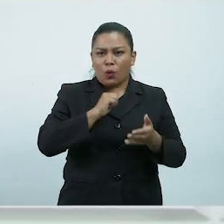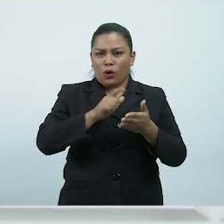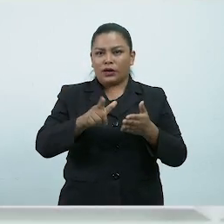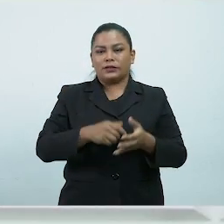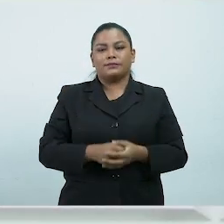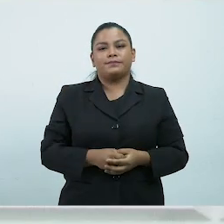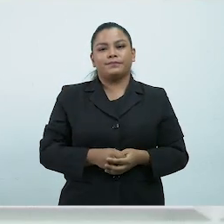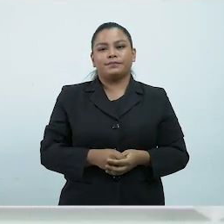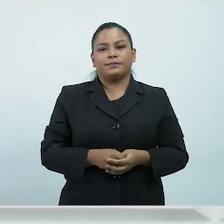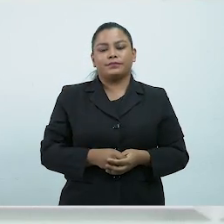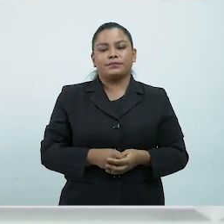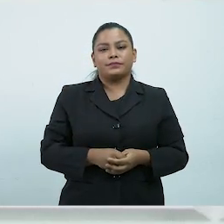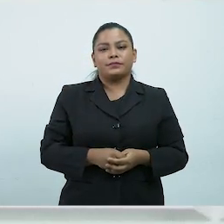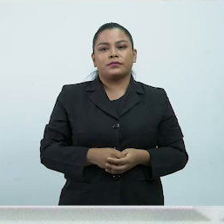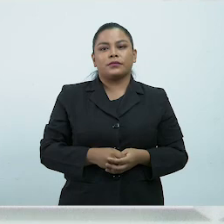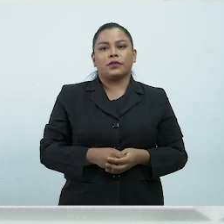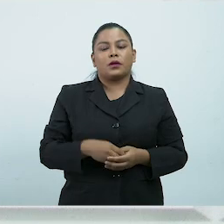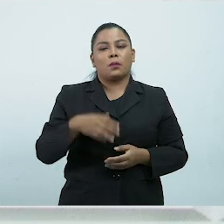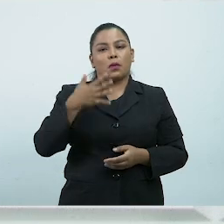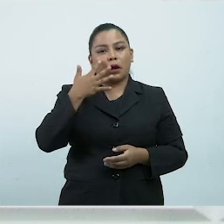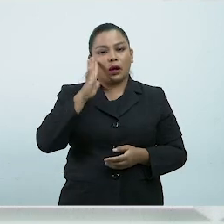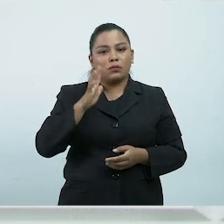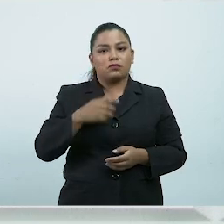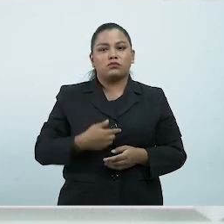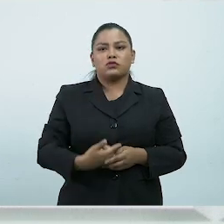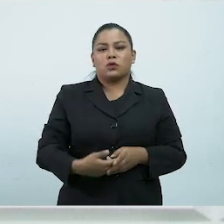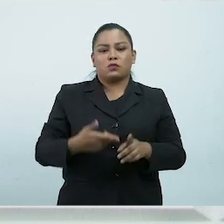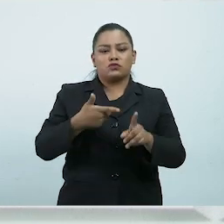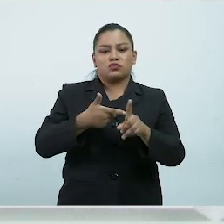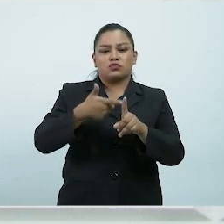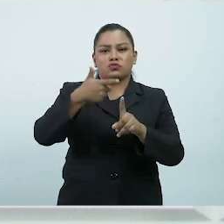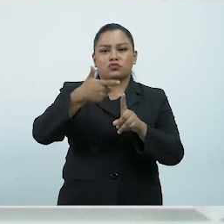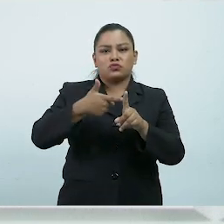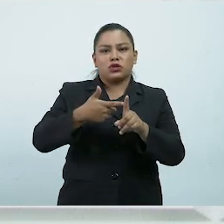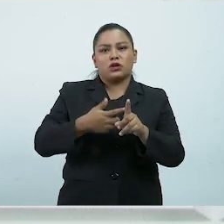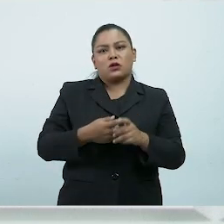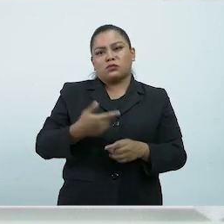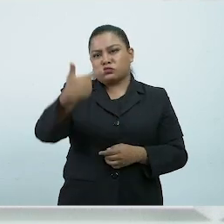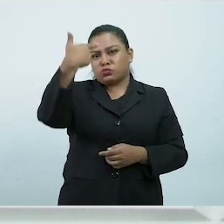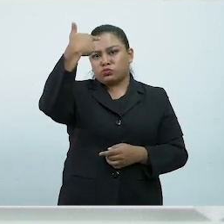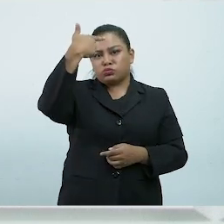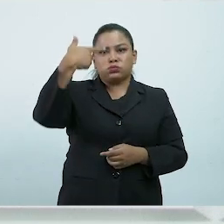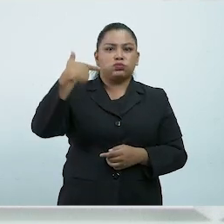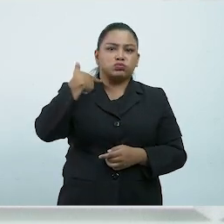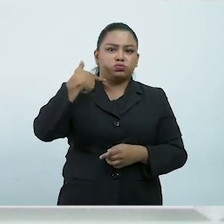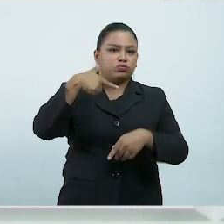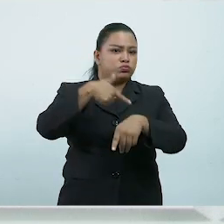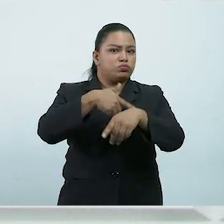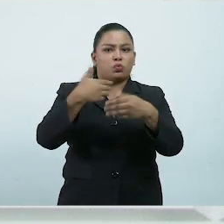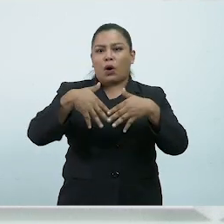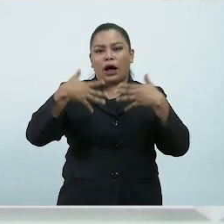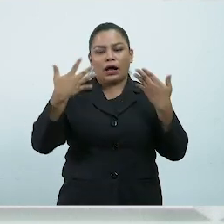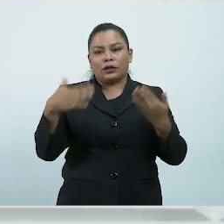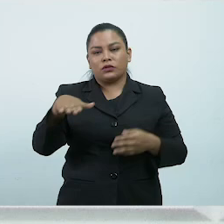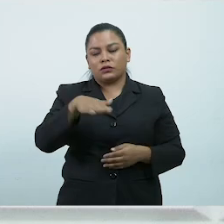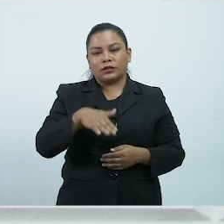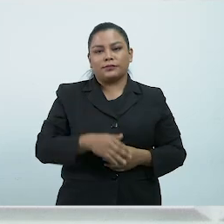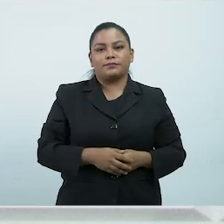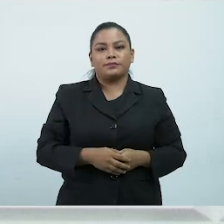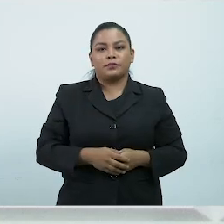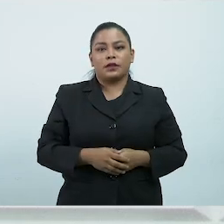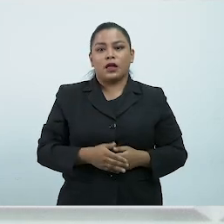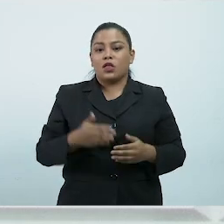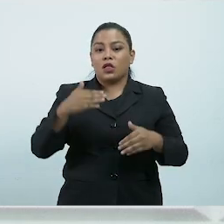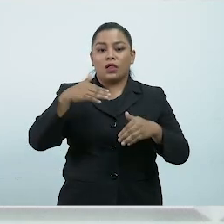Toma de temperatura al ingresar a las instalaciones de la institución educativa Evitar el